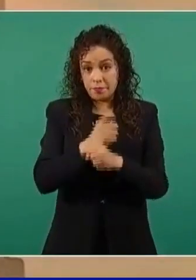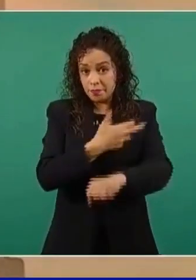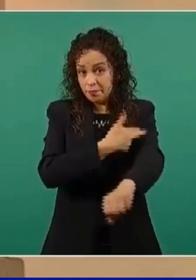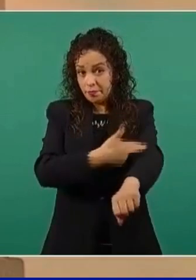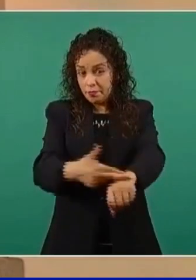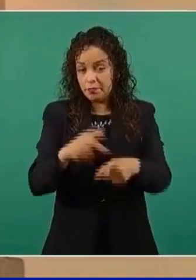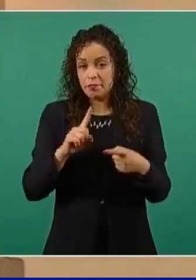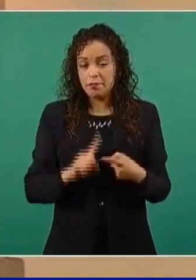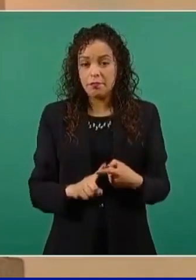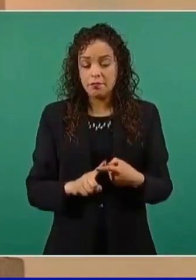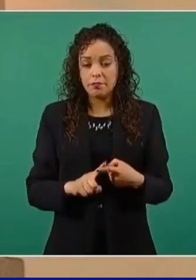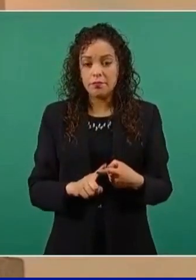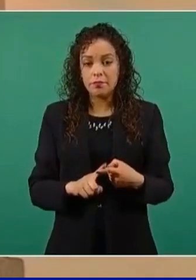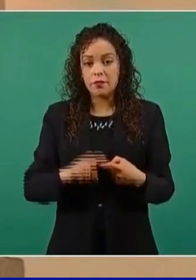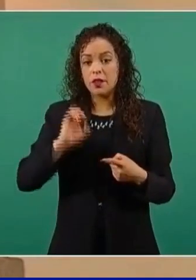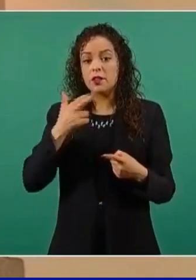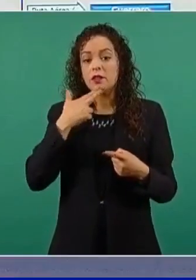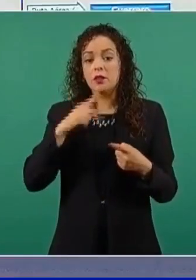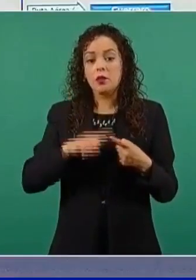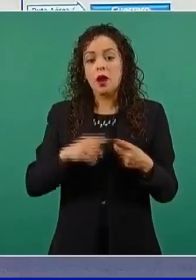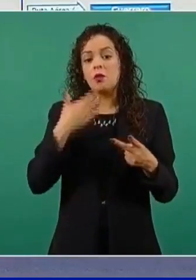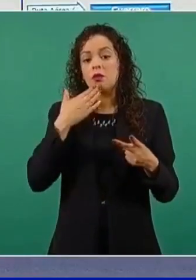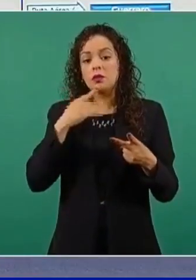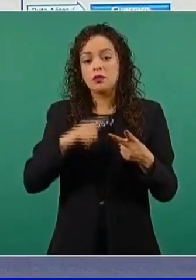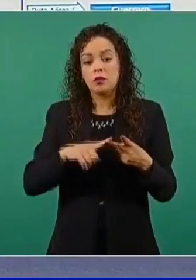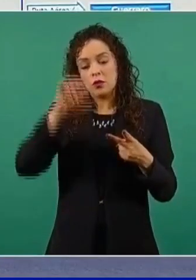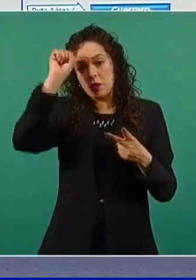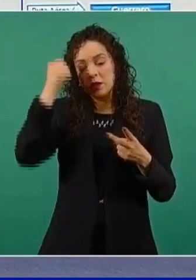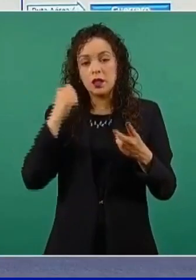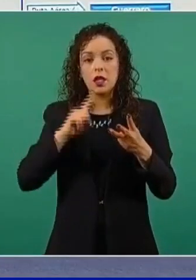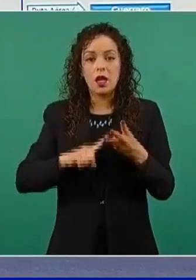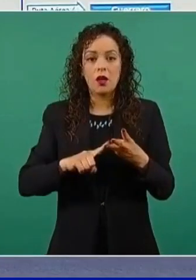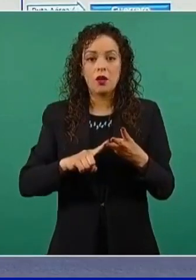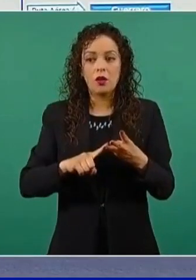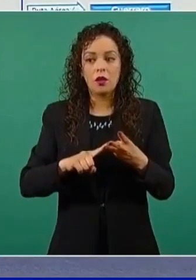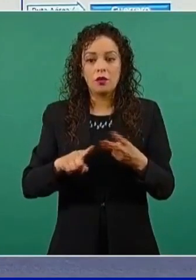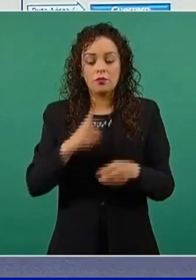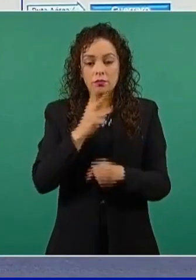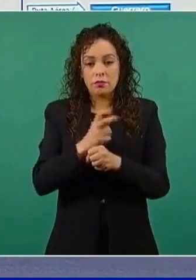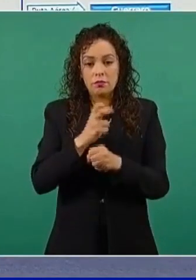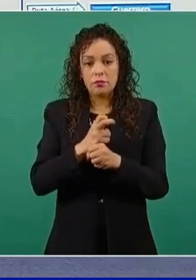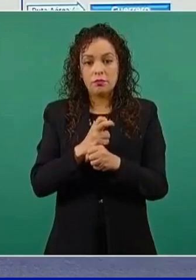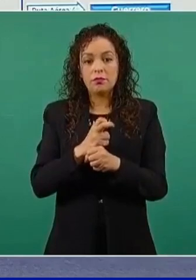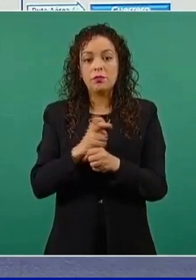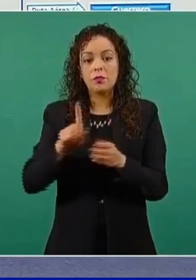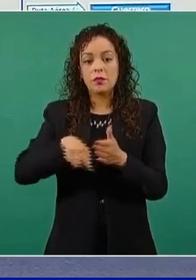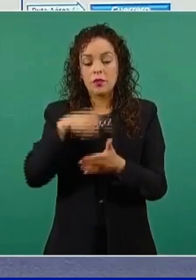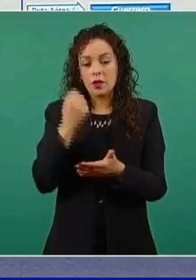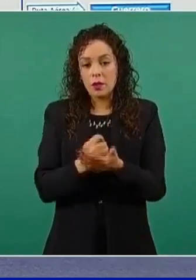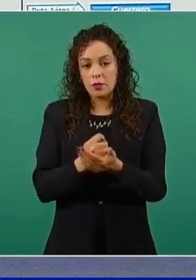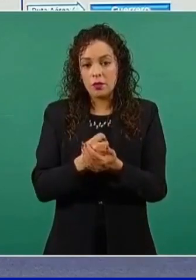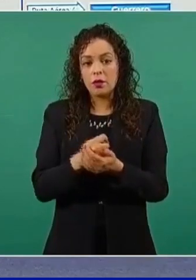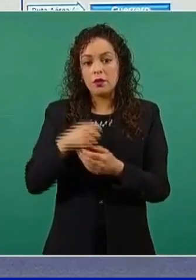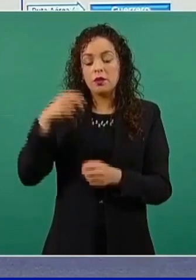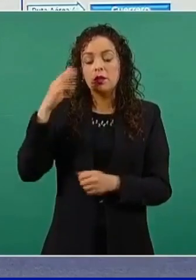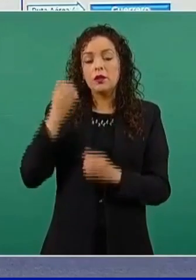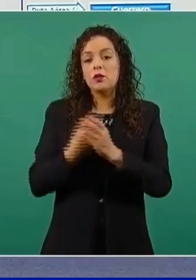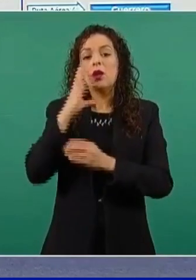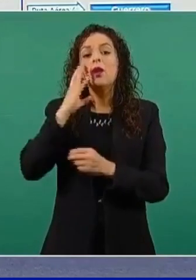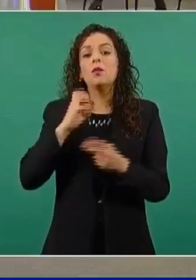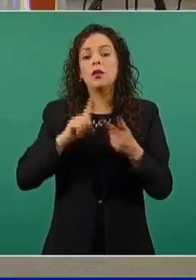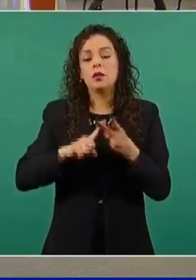atendió Chihuahua, Sonora y Sinaloa. La 2, Tamaulipas, Nuevo León, Coahuila.